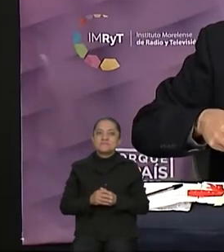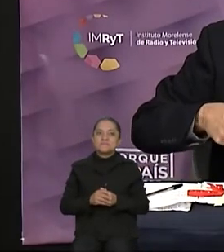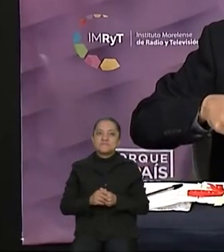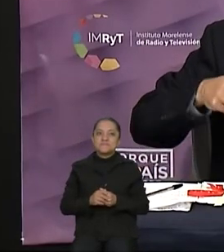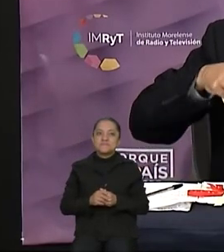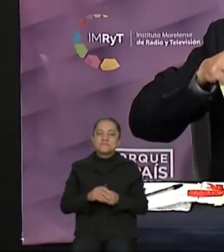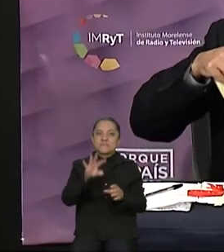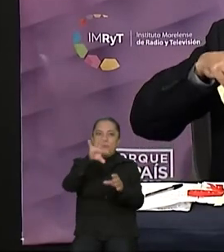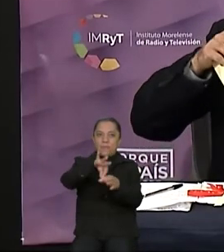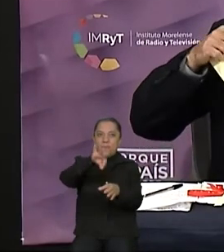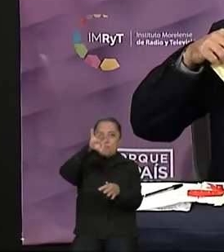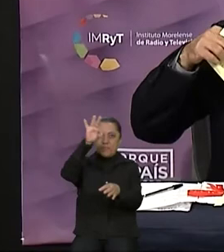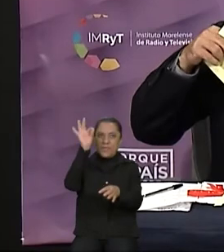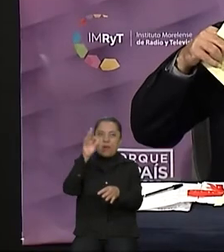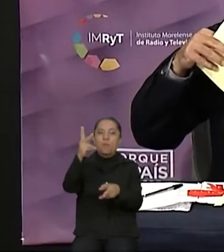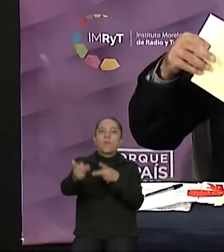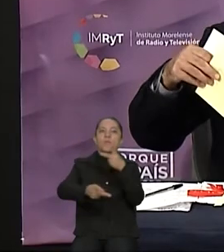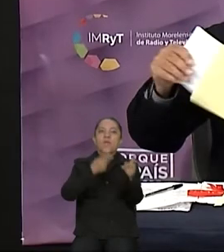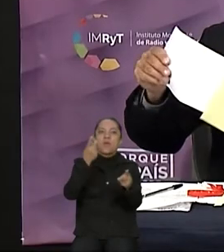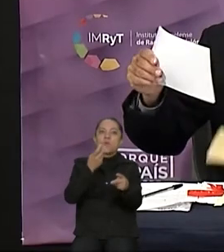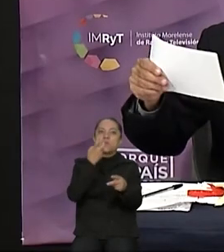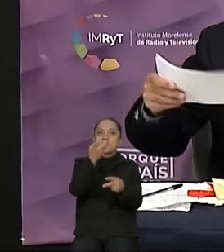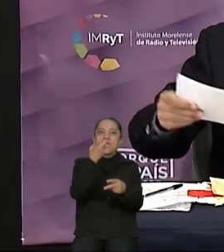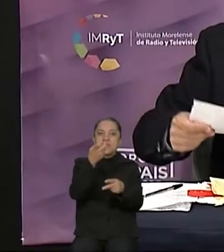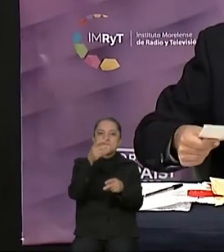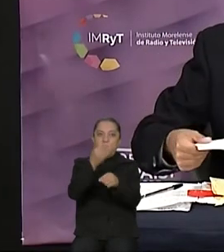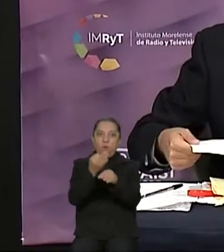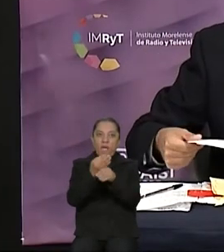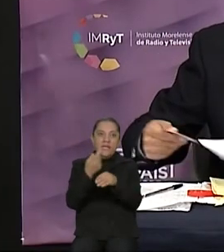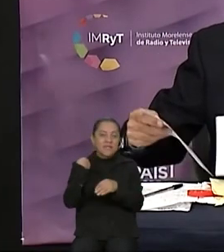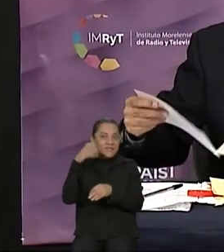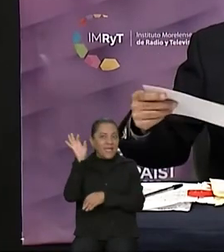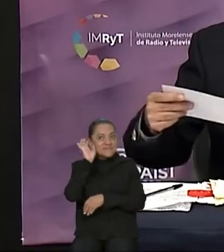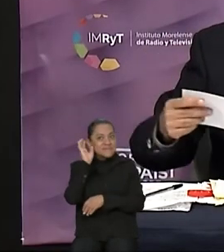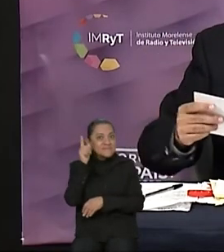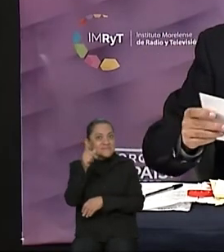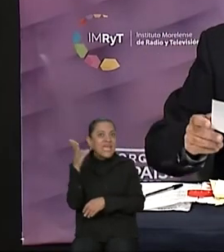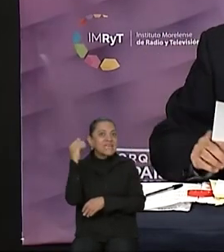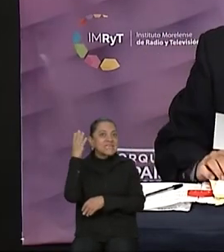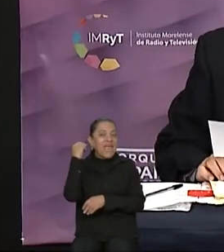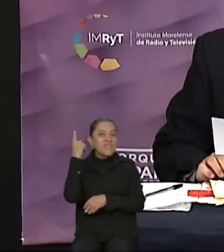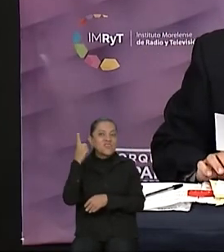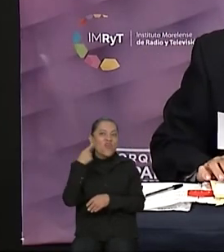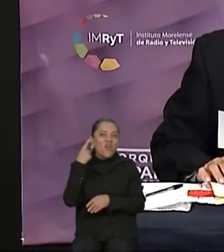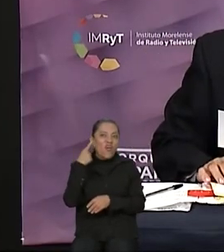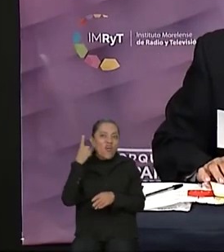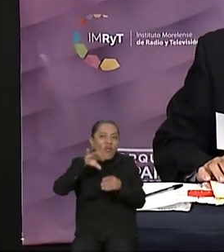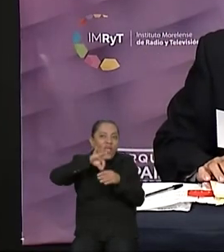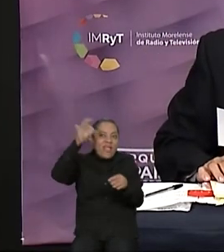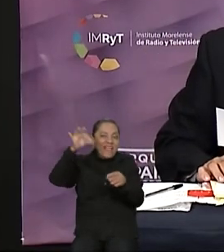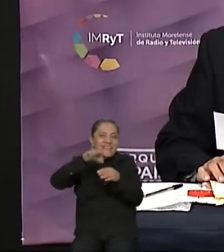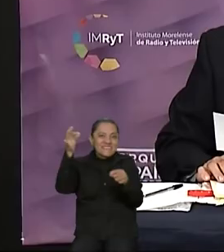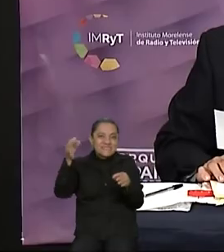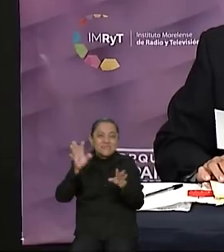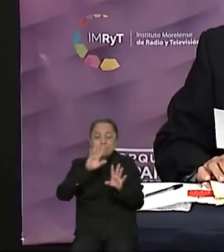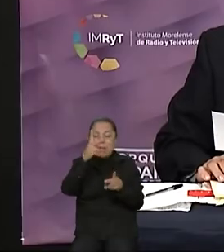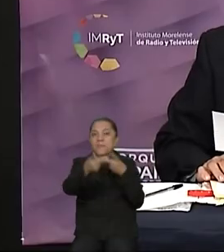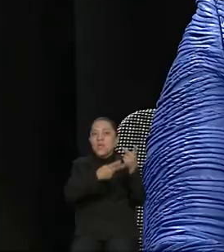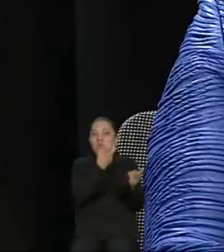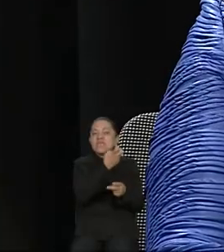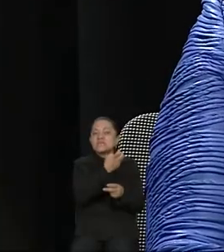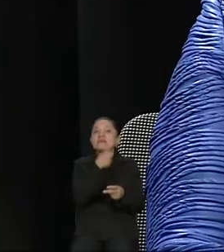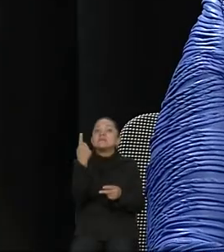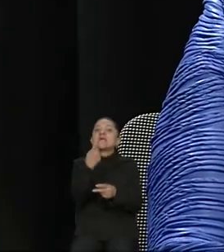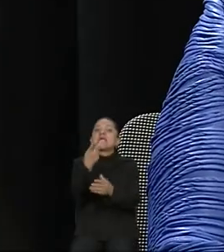correspondiente. Aquí se va a escuchar para los amigos que nos siguen por radio. Y la pregunta es la siguiente. ¿Qué plan o